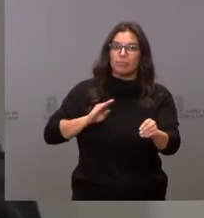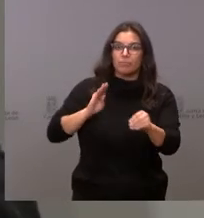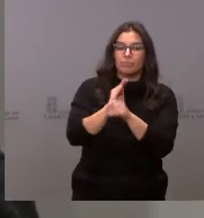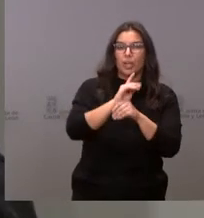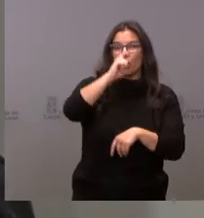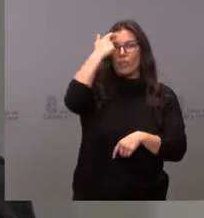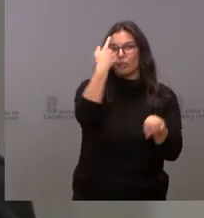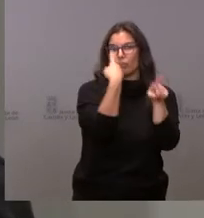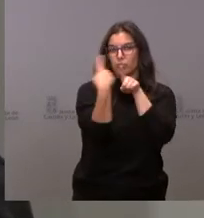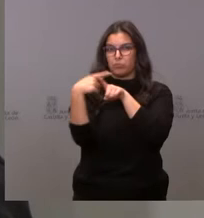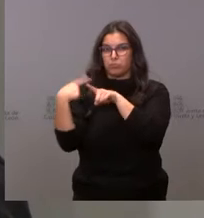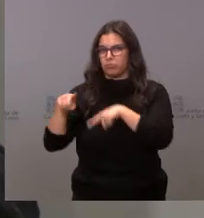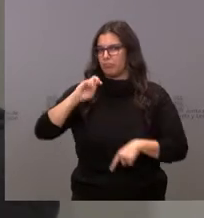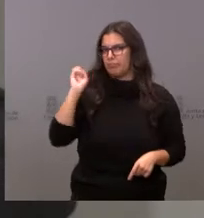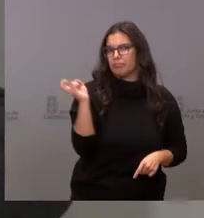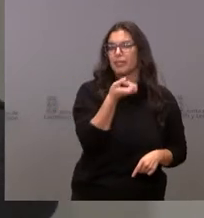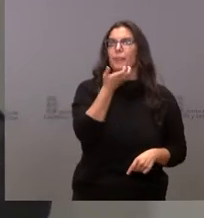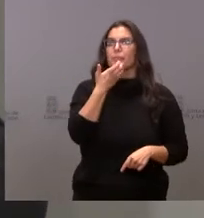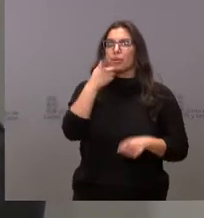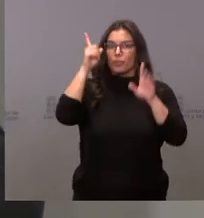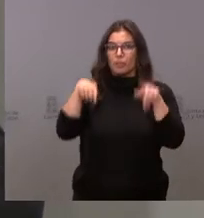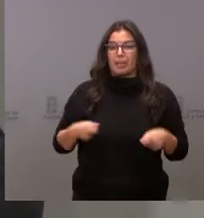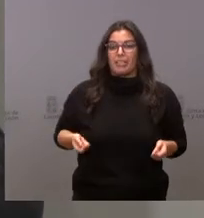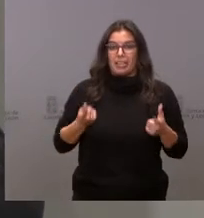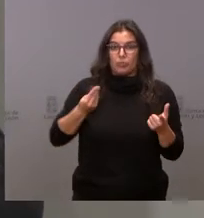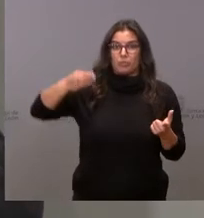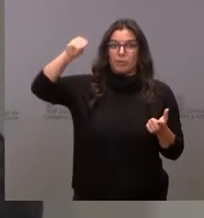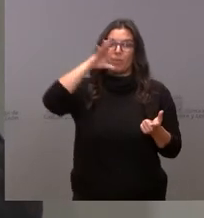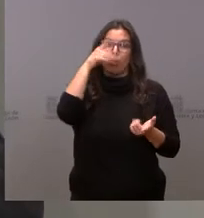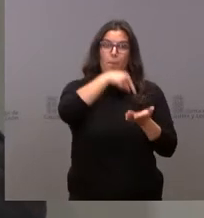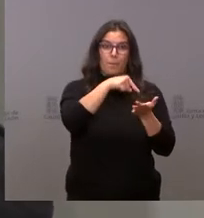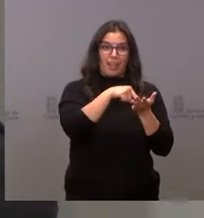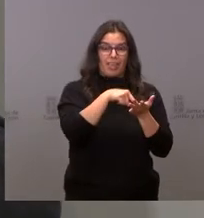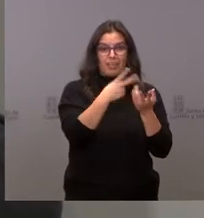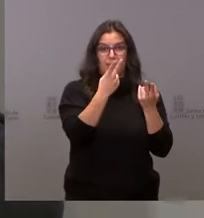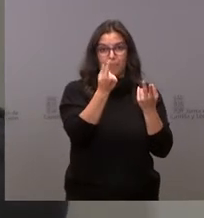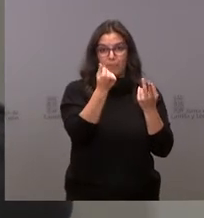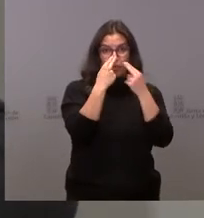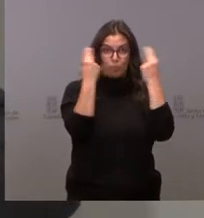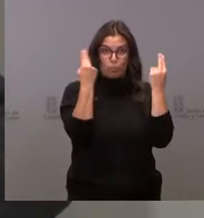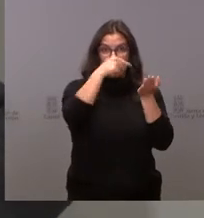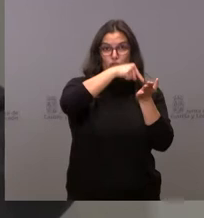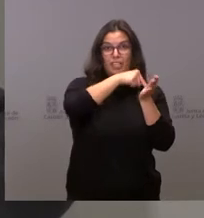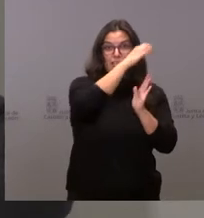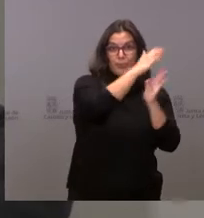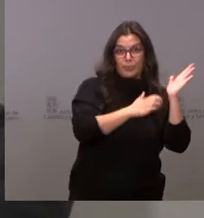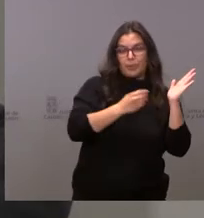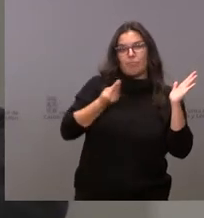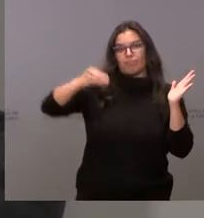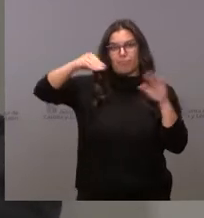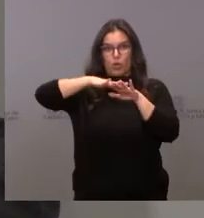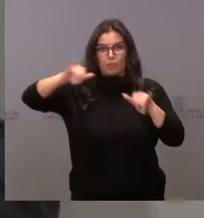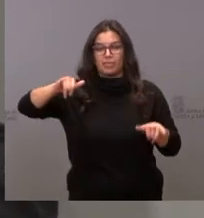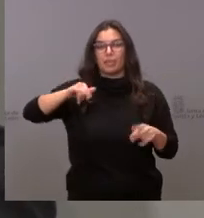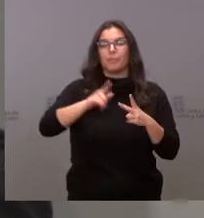conceptos variables, incluidos el incremento de gasto por la bajada de los precios públicos de nuestras universidades y